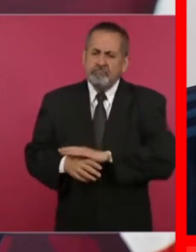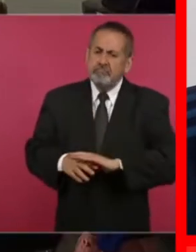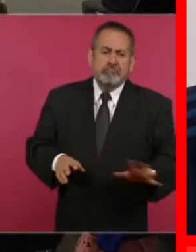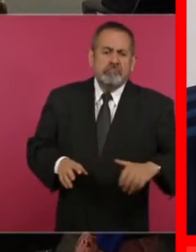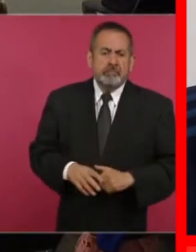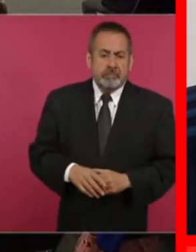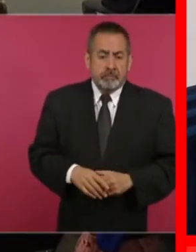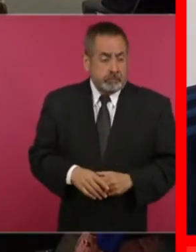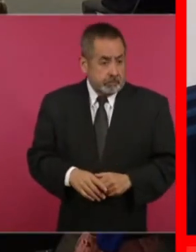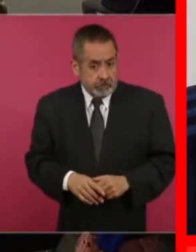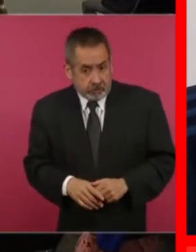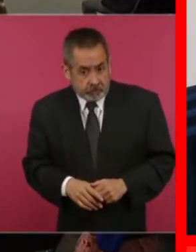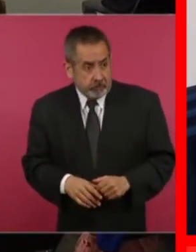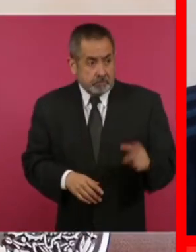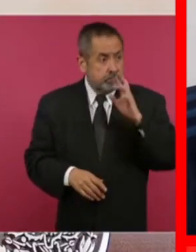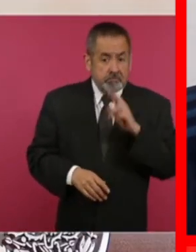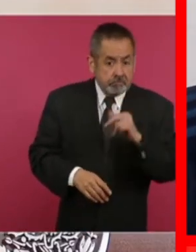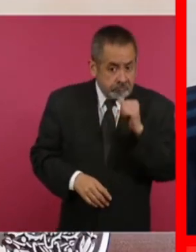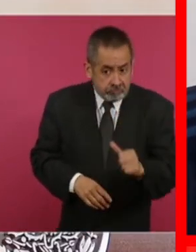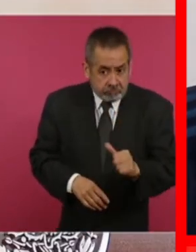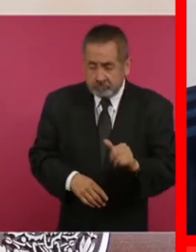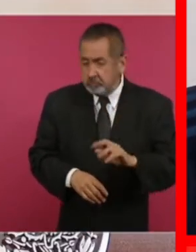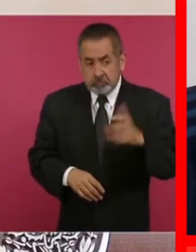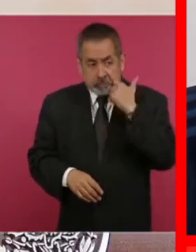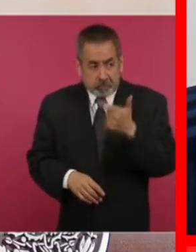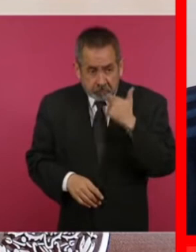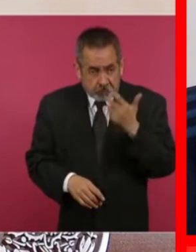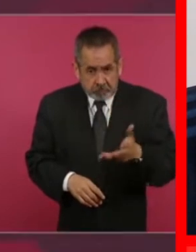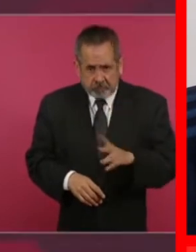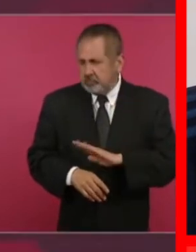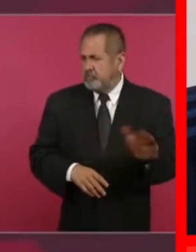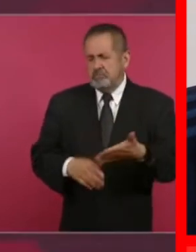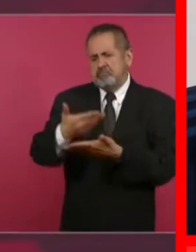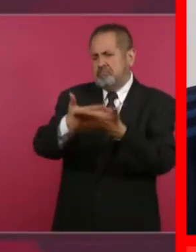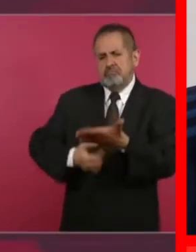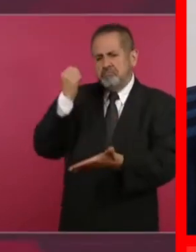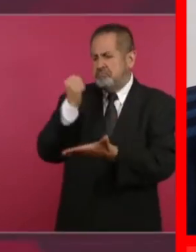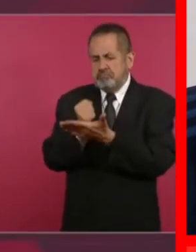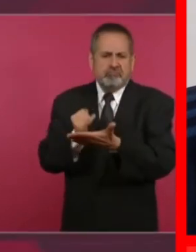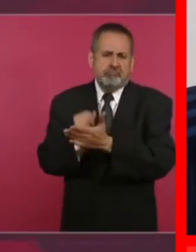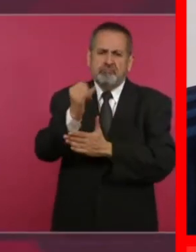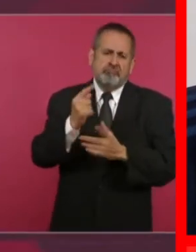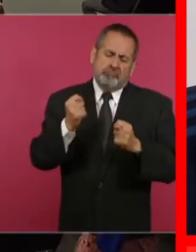Si no hay respuesta de parte de ellos, si no quieren ayudar, esa va a ser la decisión.